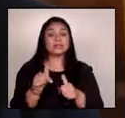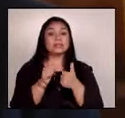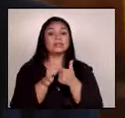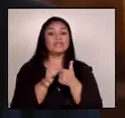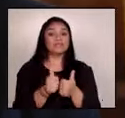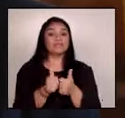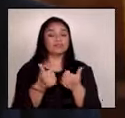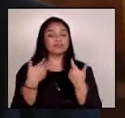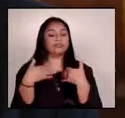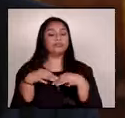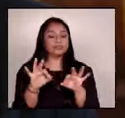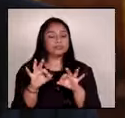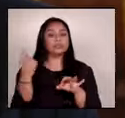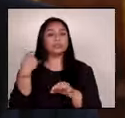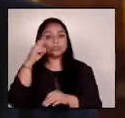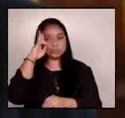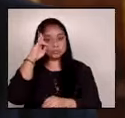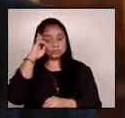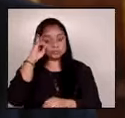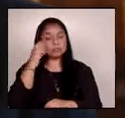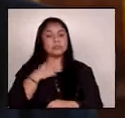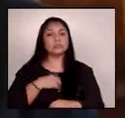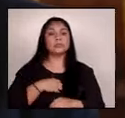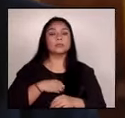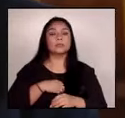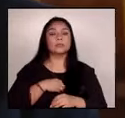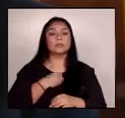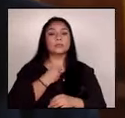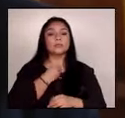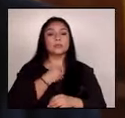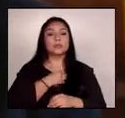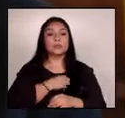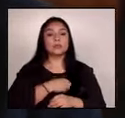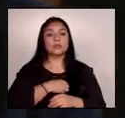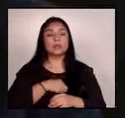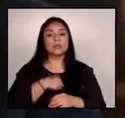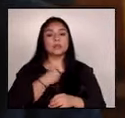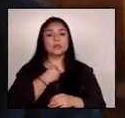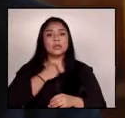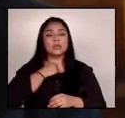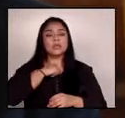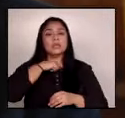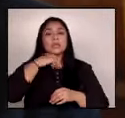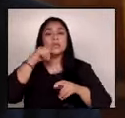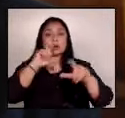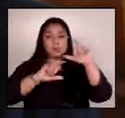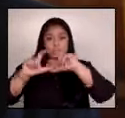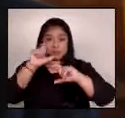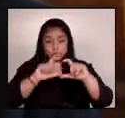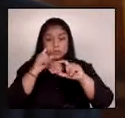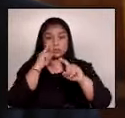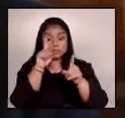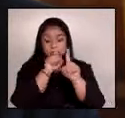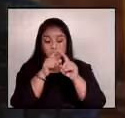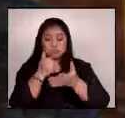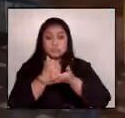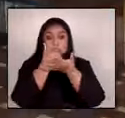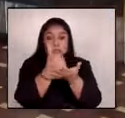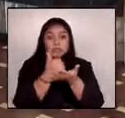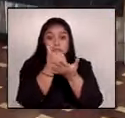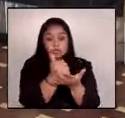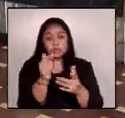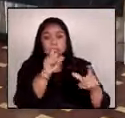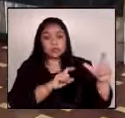oportunidad para recordarlos. El comercio y la inversión como condición necesaria para brindar